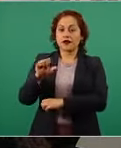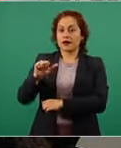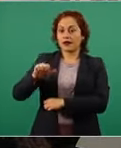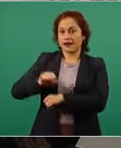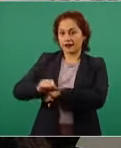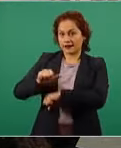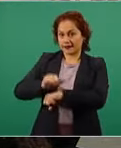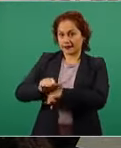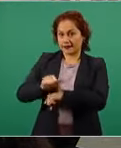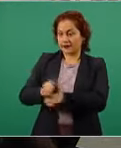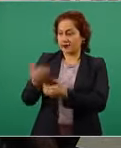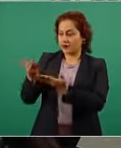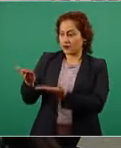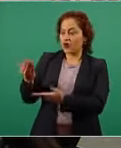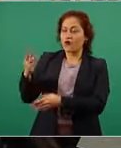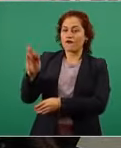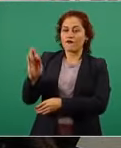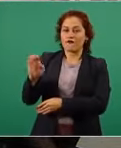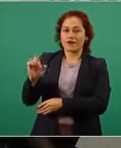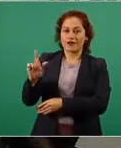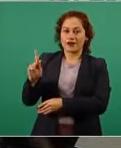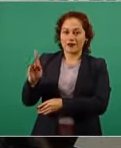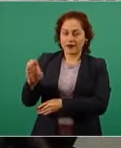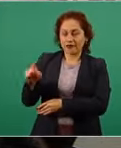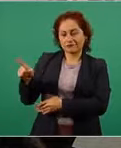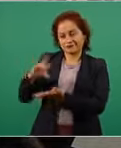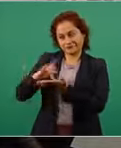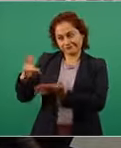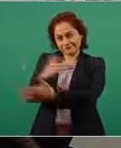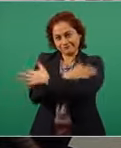Solá. Felipe, un abrazo. Gracias por estar con nosotros.